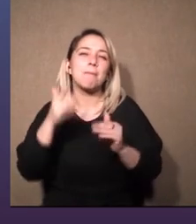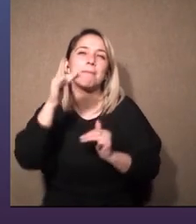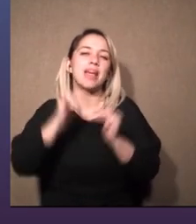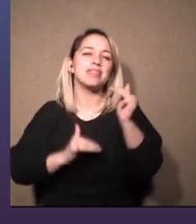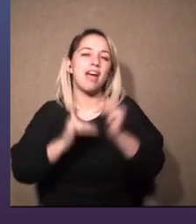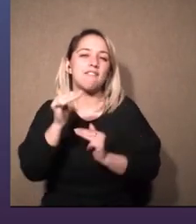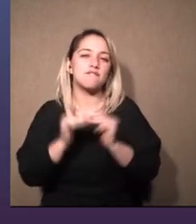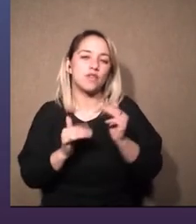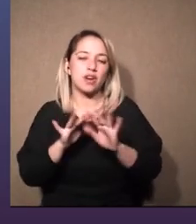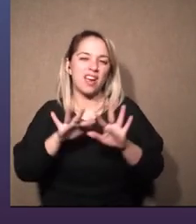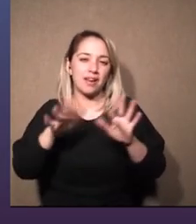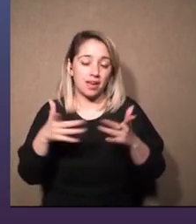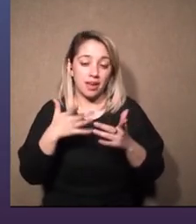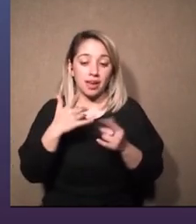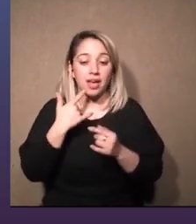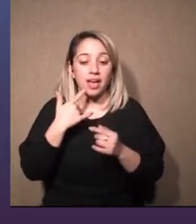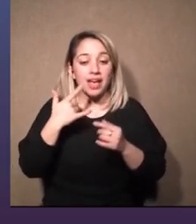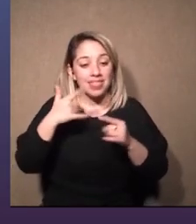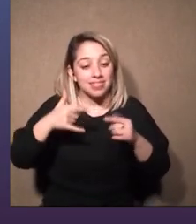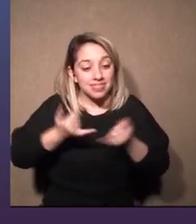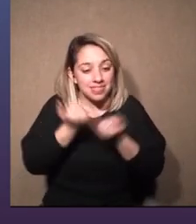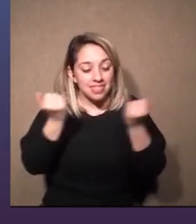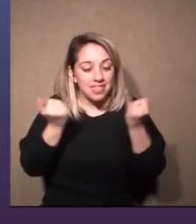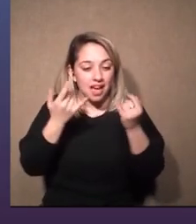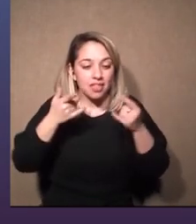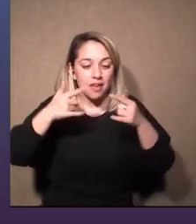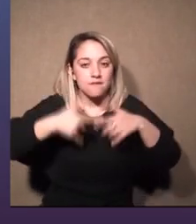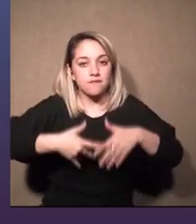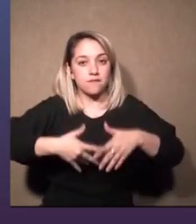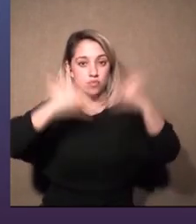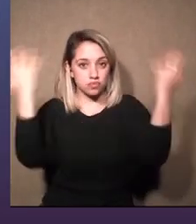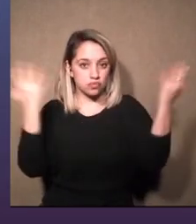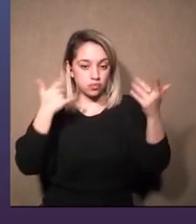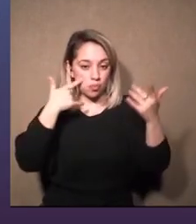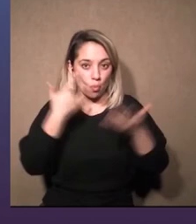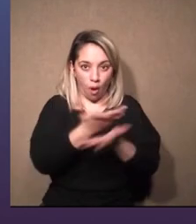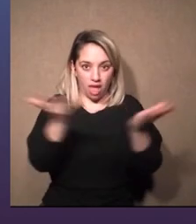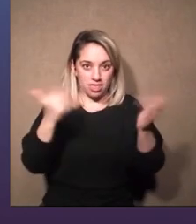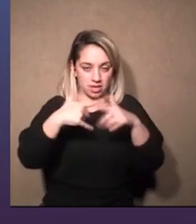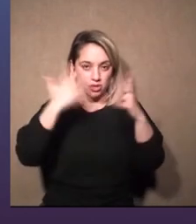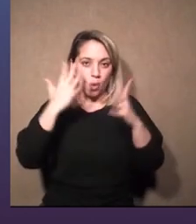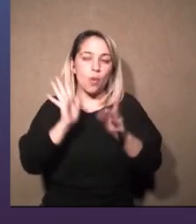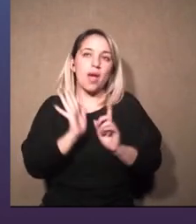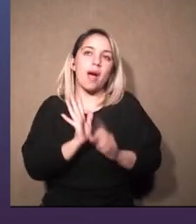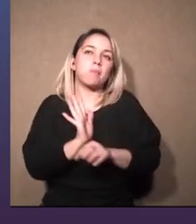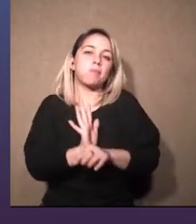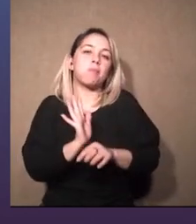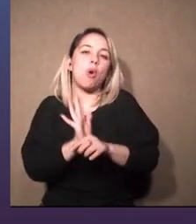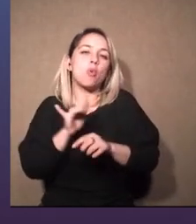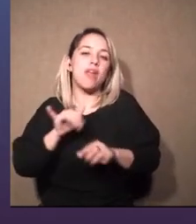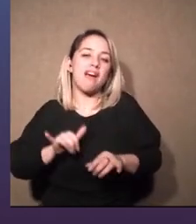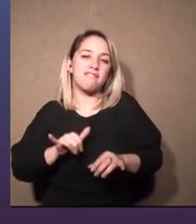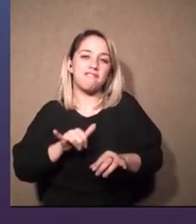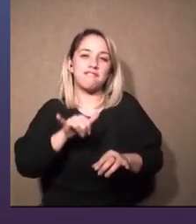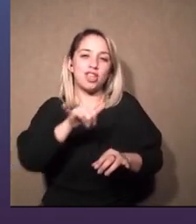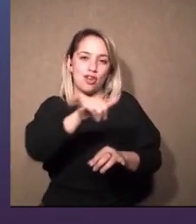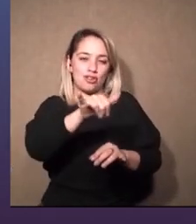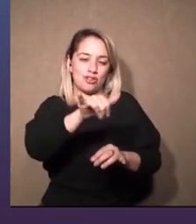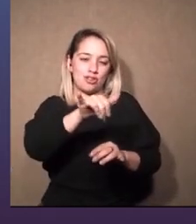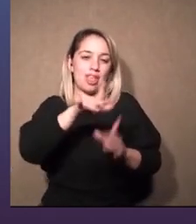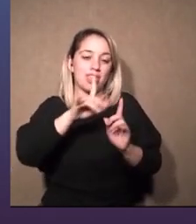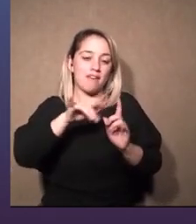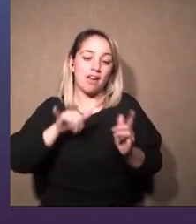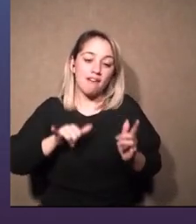llegar a destino con todos los pasajeros ¿no? claro una función no es una tragedia un avión podría hacerlo pero